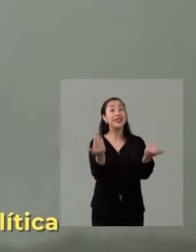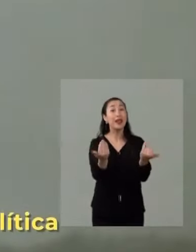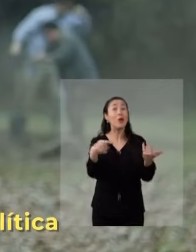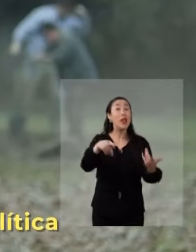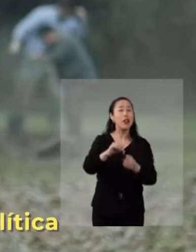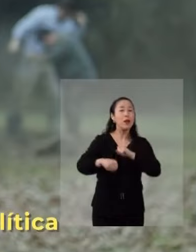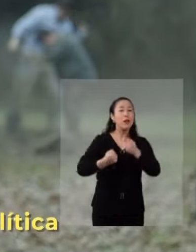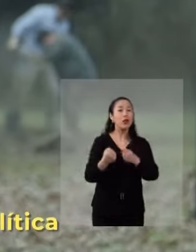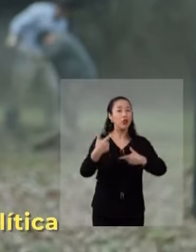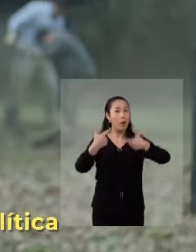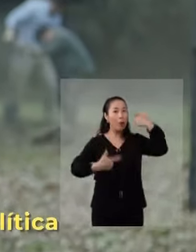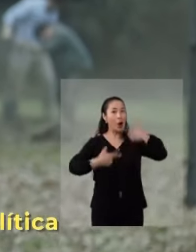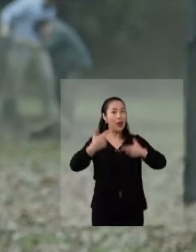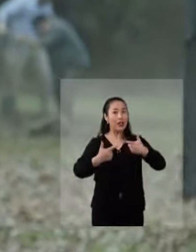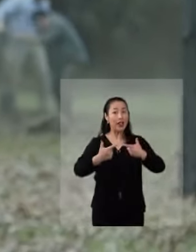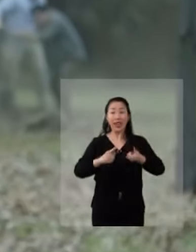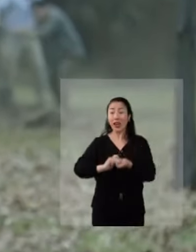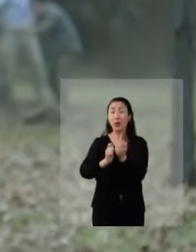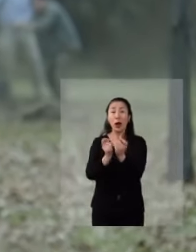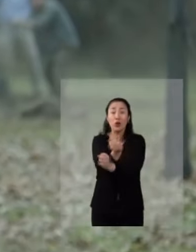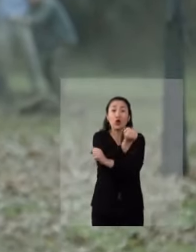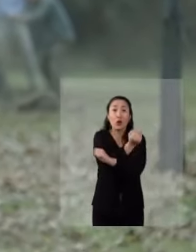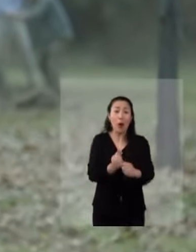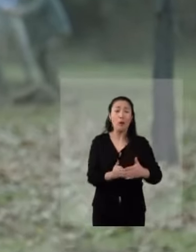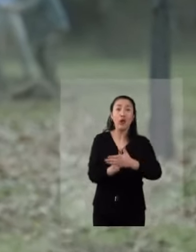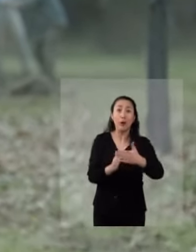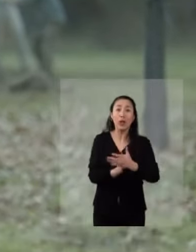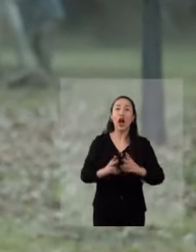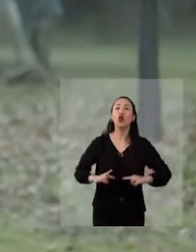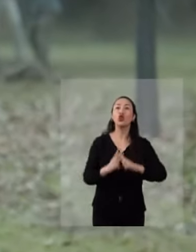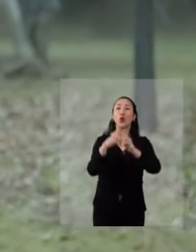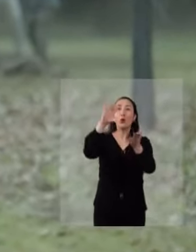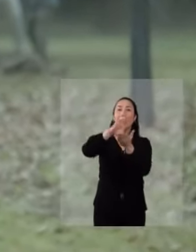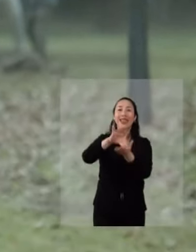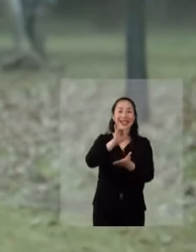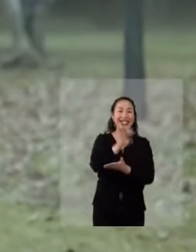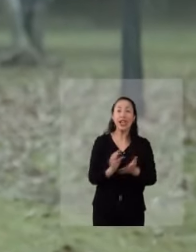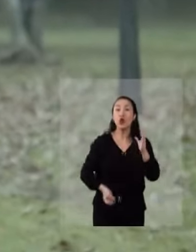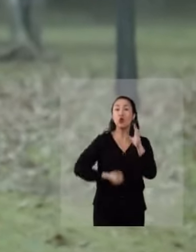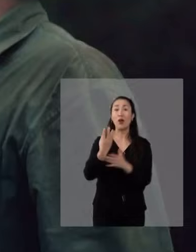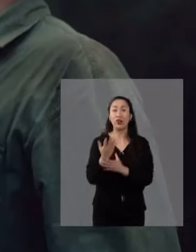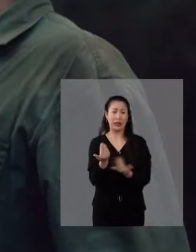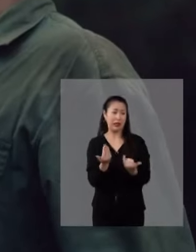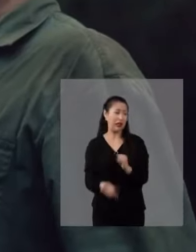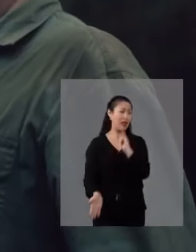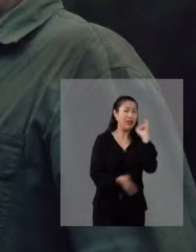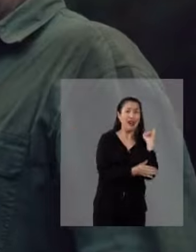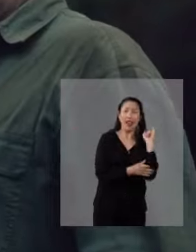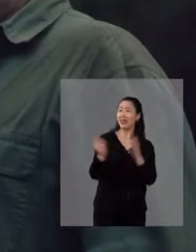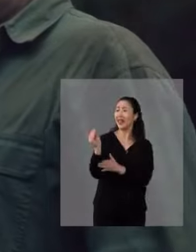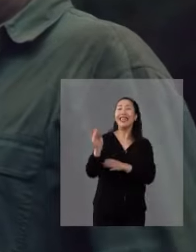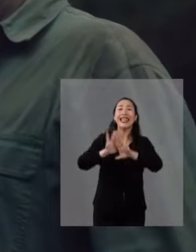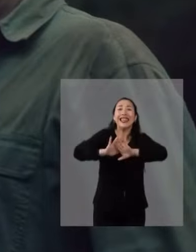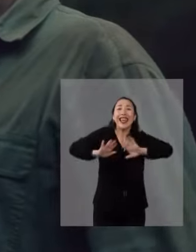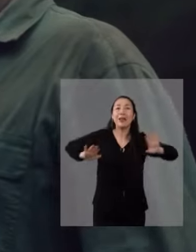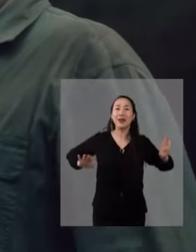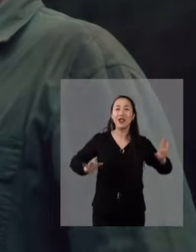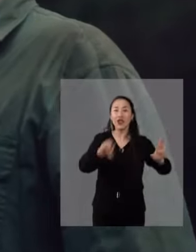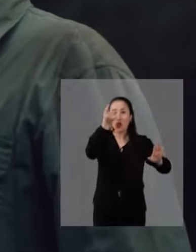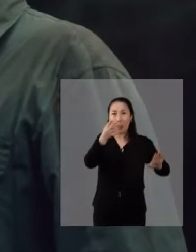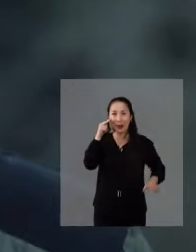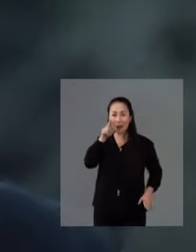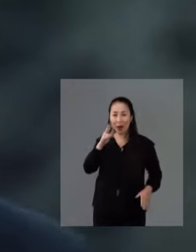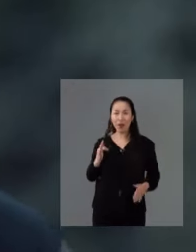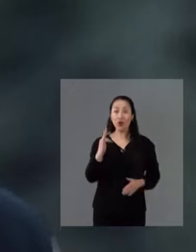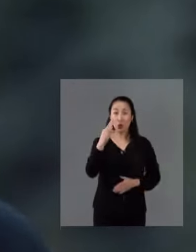Necesitamos terminar con la manipulación política que ha bloqueado los campos. Y construir un país que no se trate de ir a la izquierda o a la derecha, sino